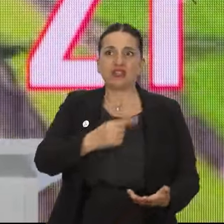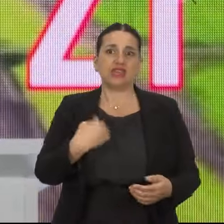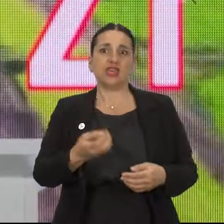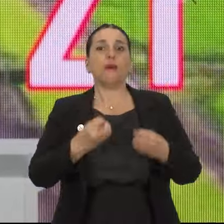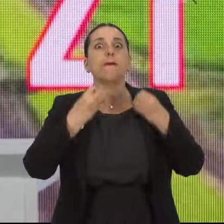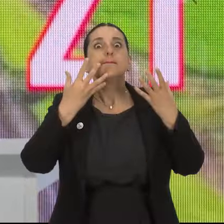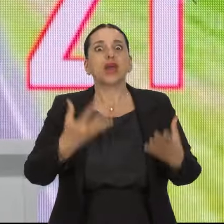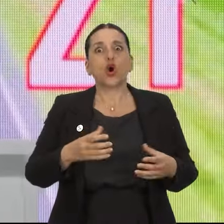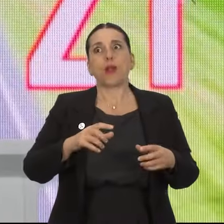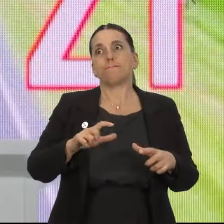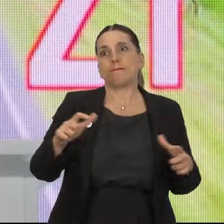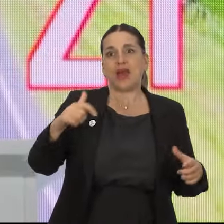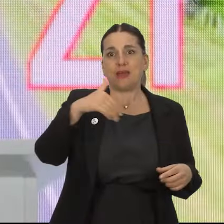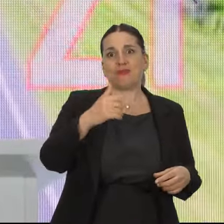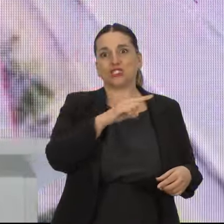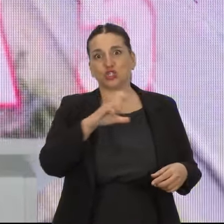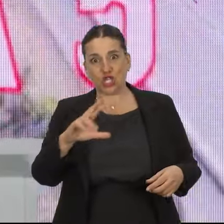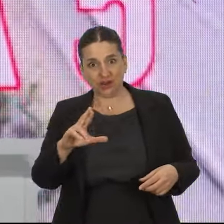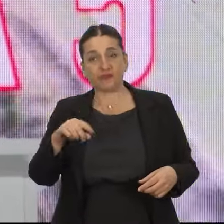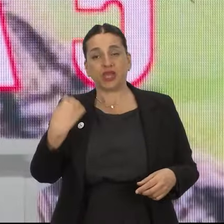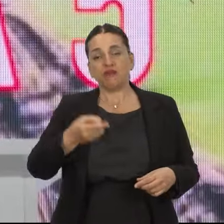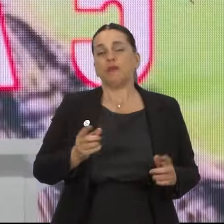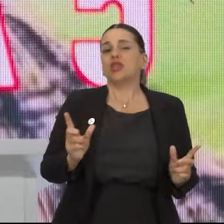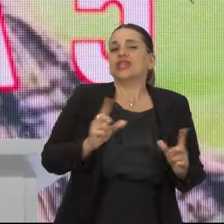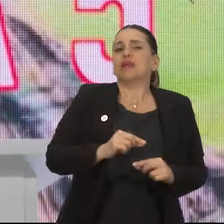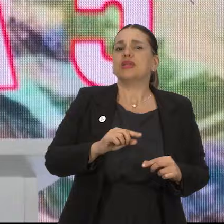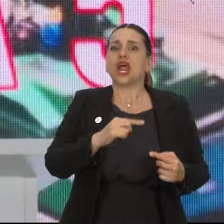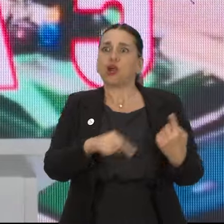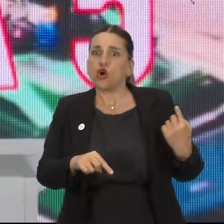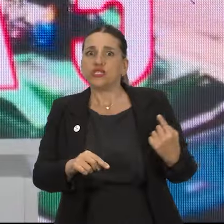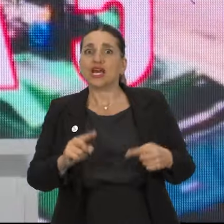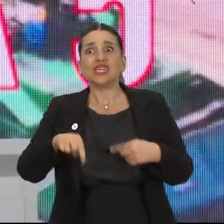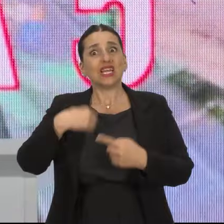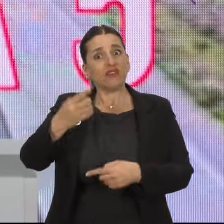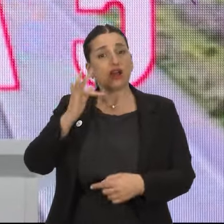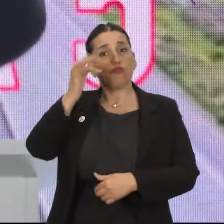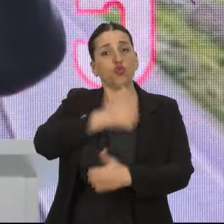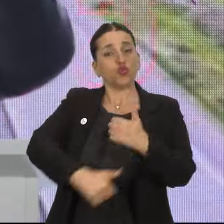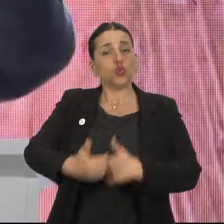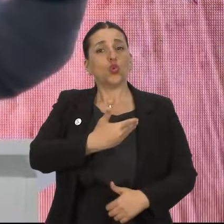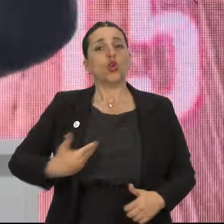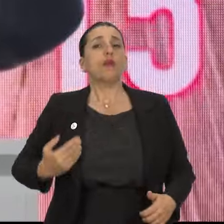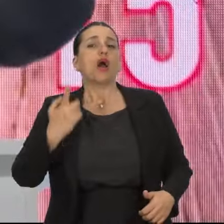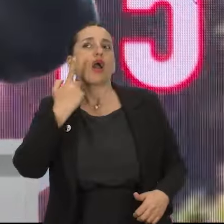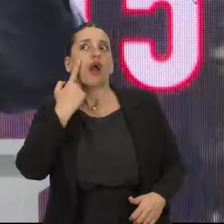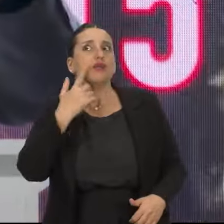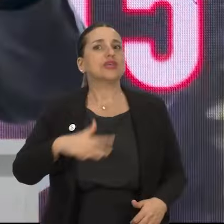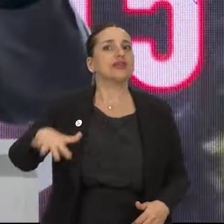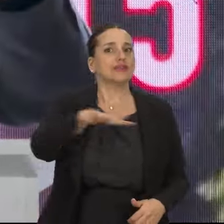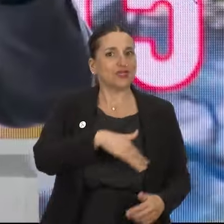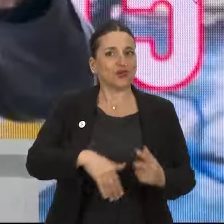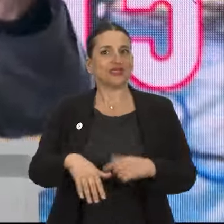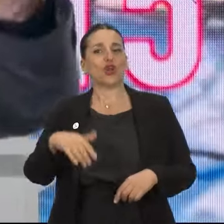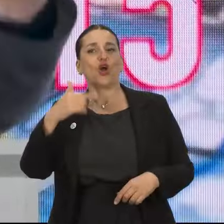que va a crecer Artiga y que va a crecer Masoyer es que nosotros dejemos determinado nivel de cosas y el que venga primero tiene que conocer